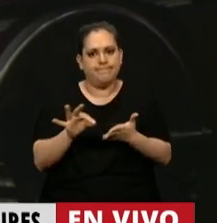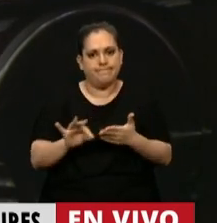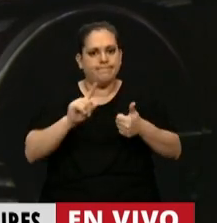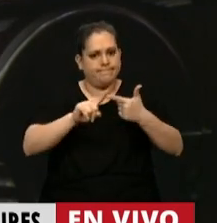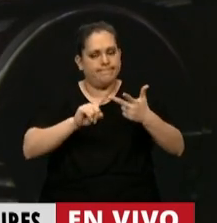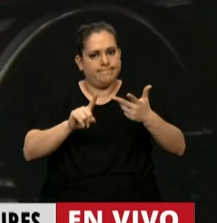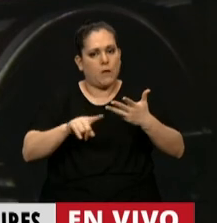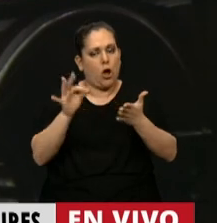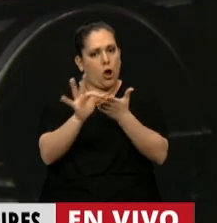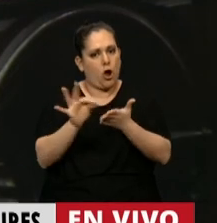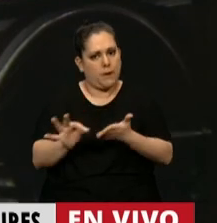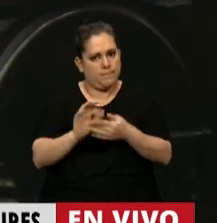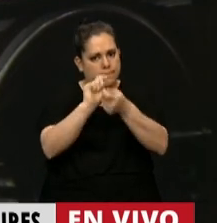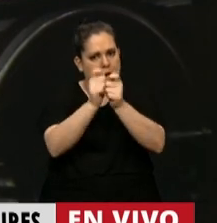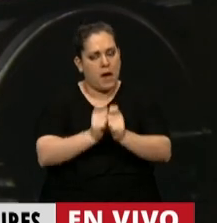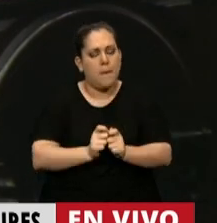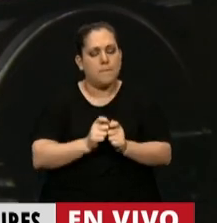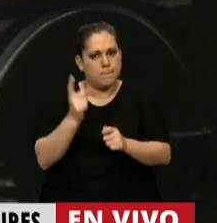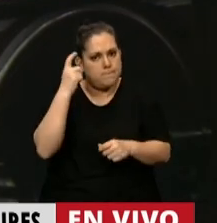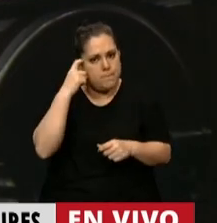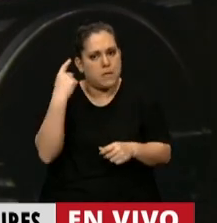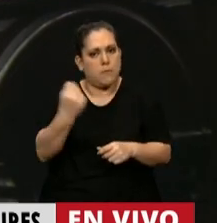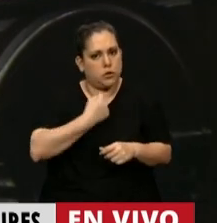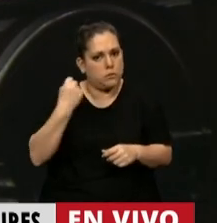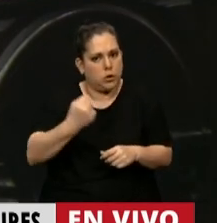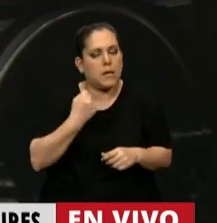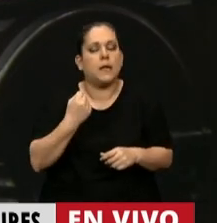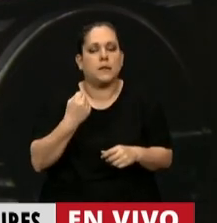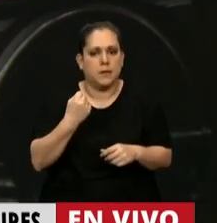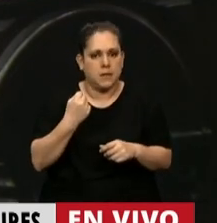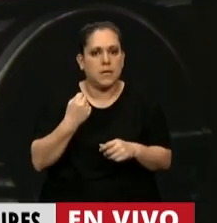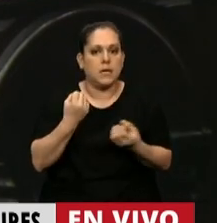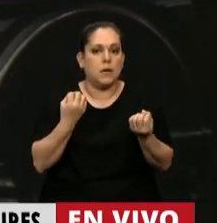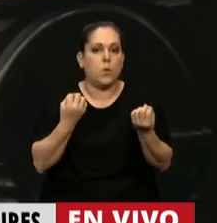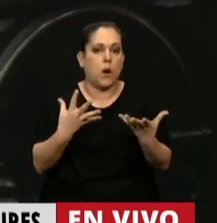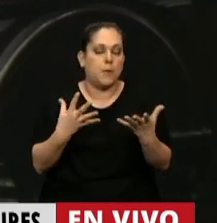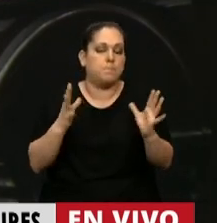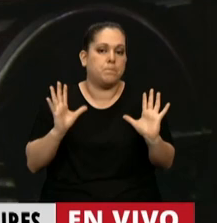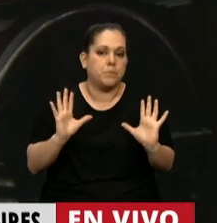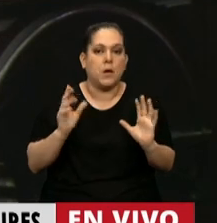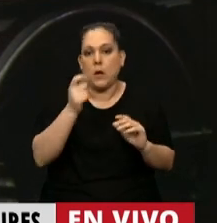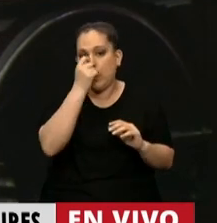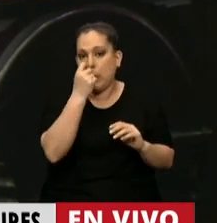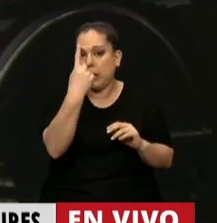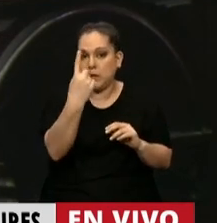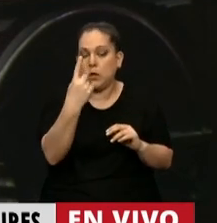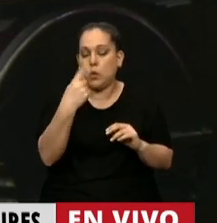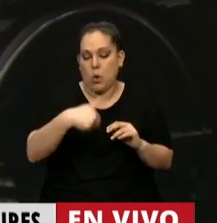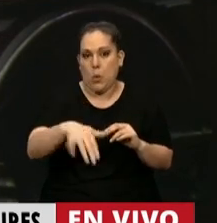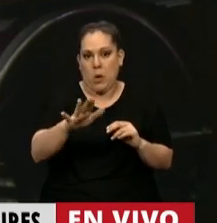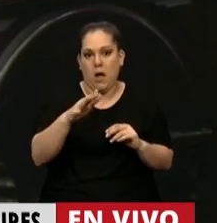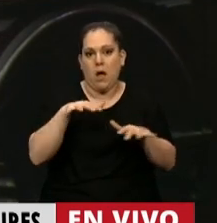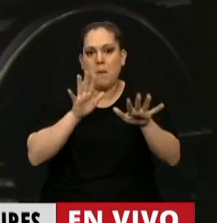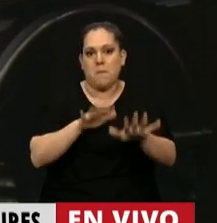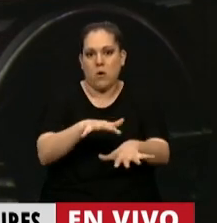menciones que nos parecen importantes y, bueno, el 21 justamente va a haber